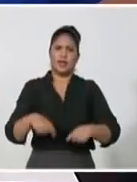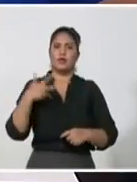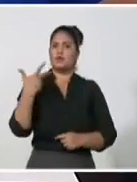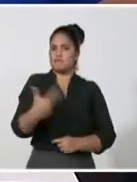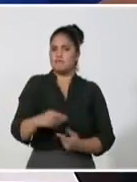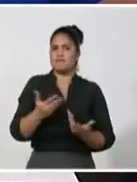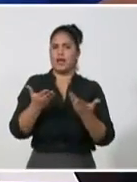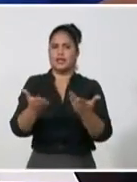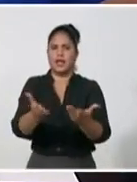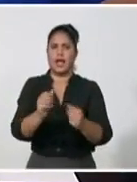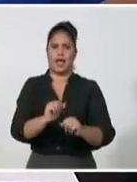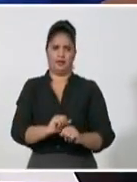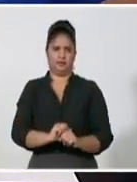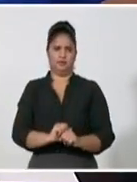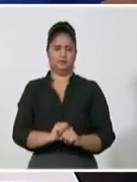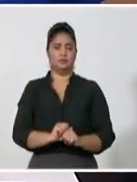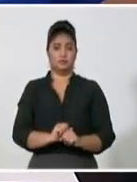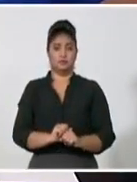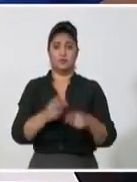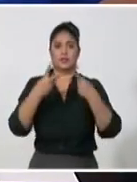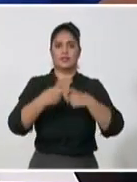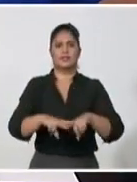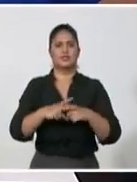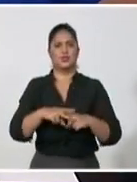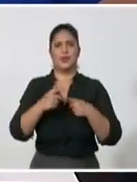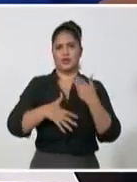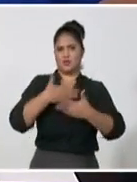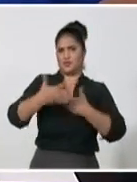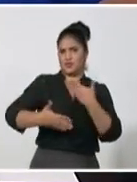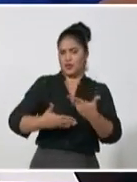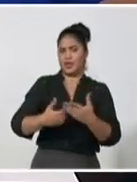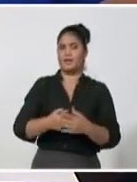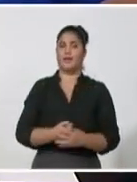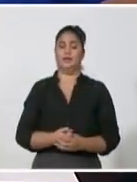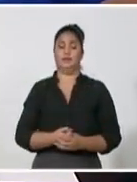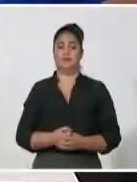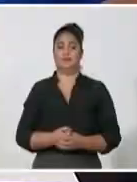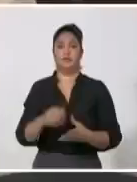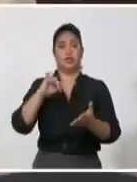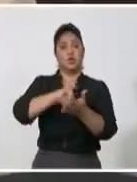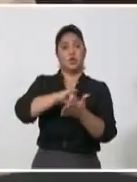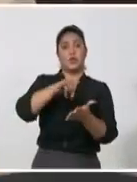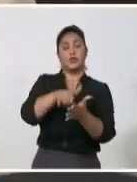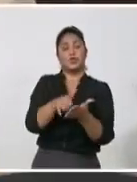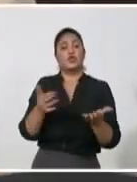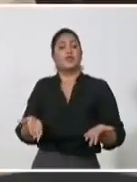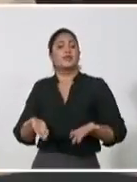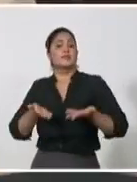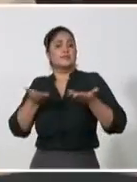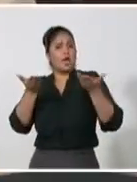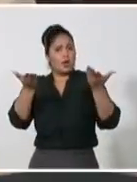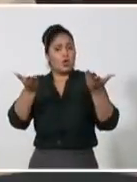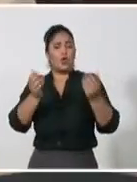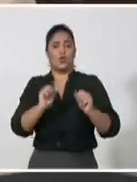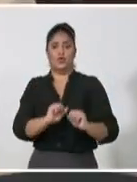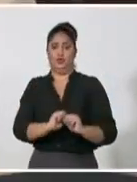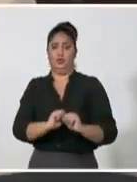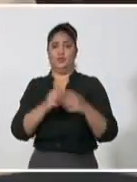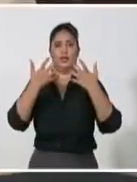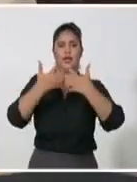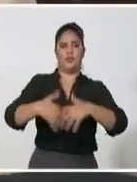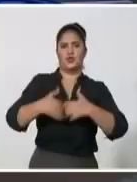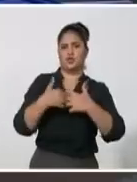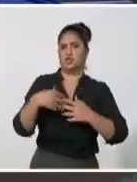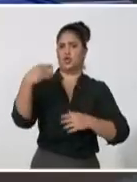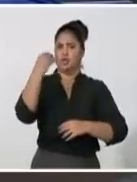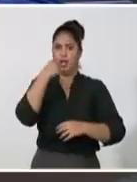de la estrategia del desarrollo local, el diseño de los proyectos de desarrollo local, desde la sostenibilidad agroalimentaria